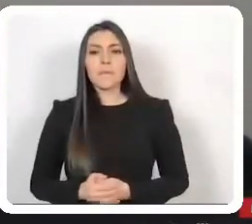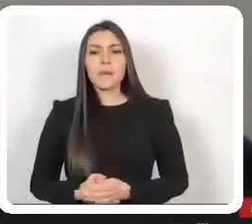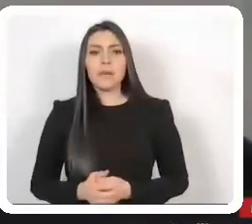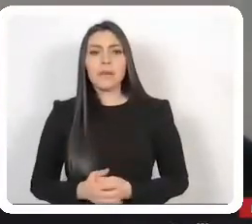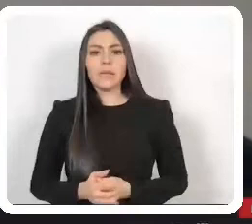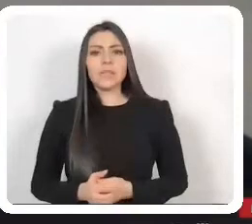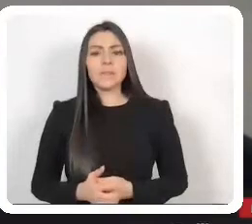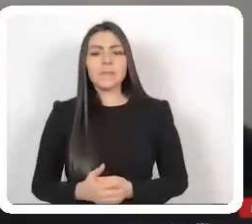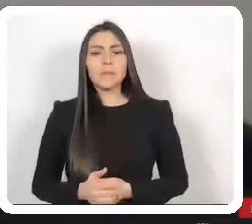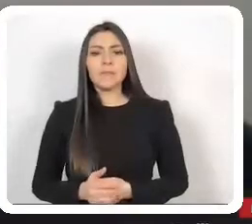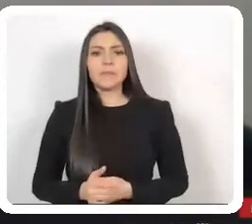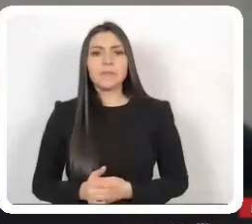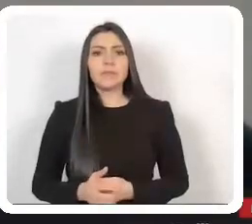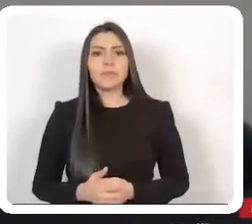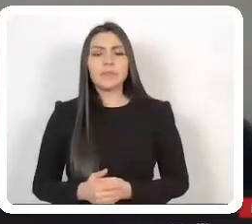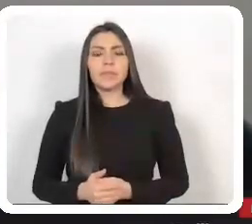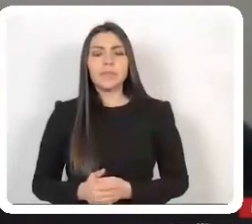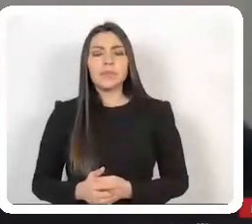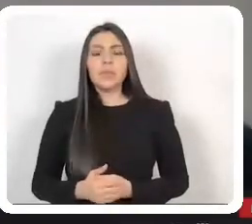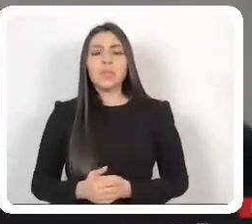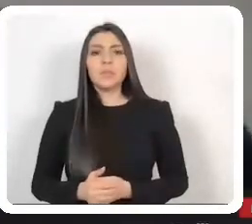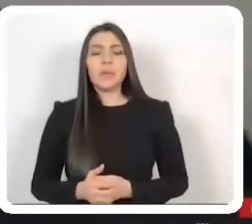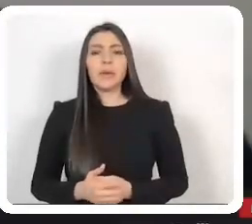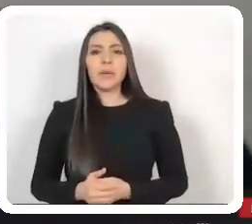Ya no se oye, diputada Araceli.